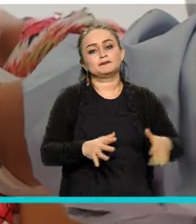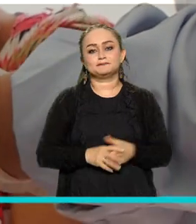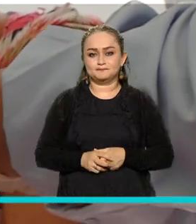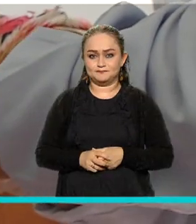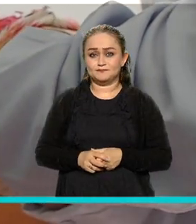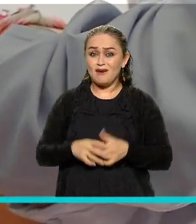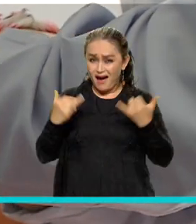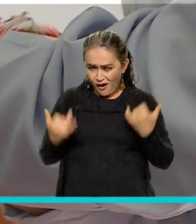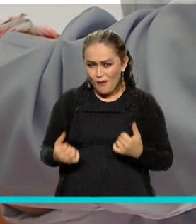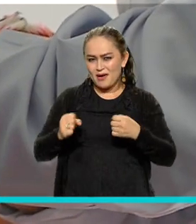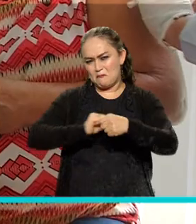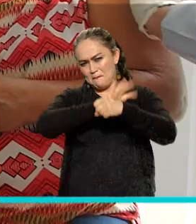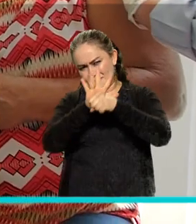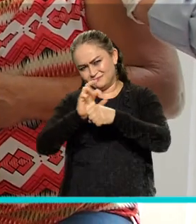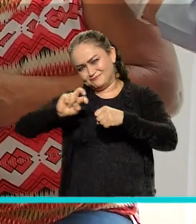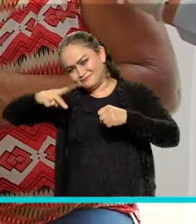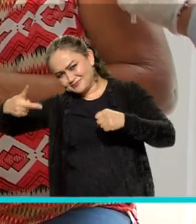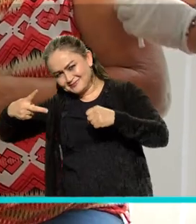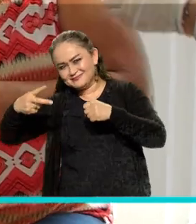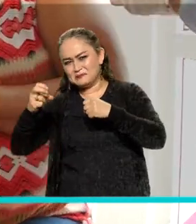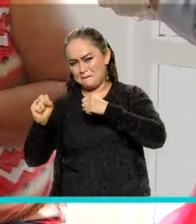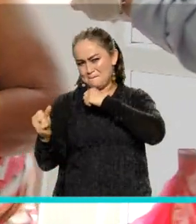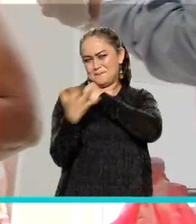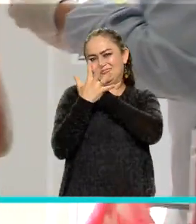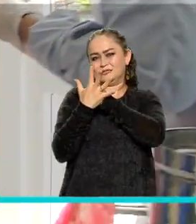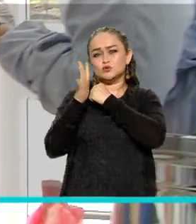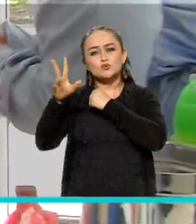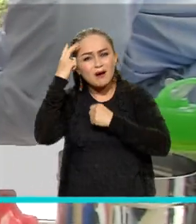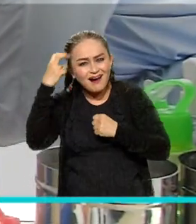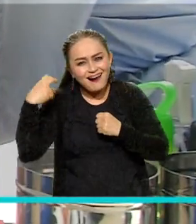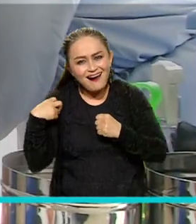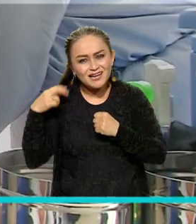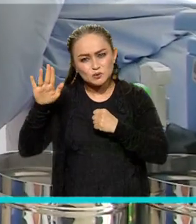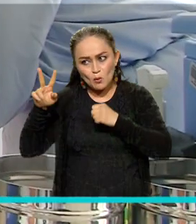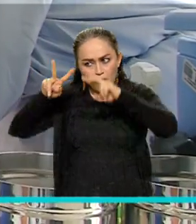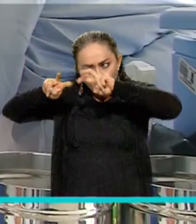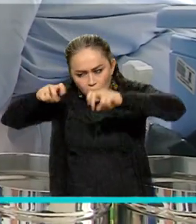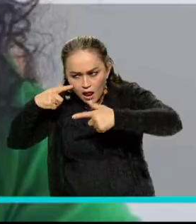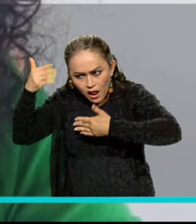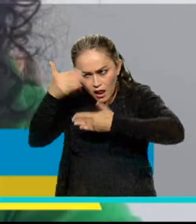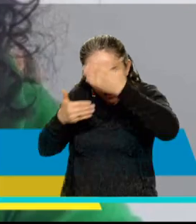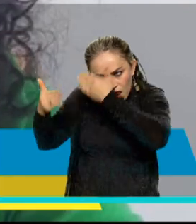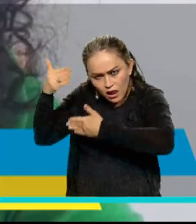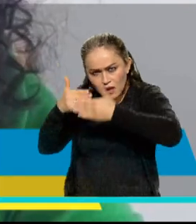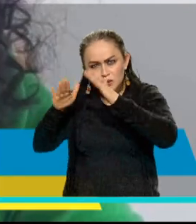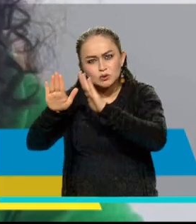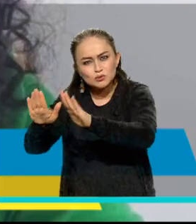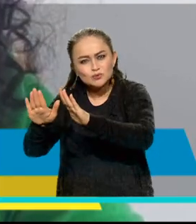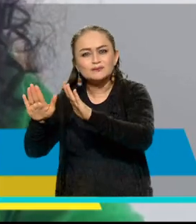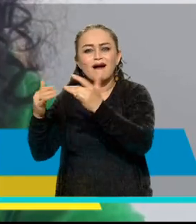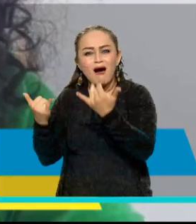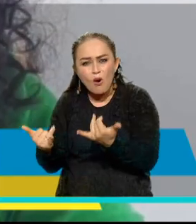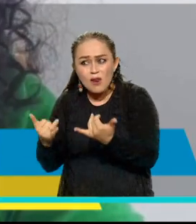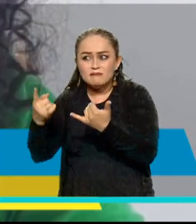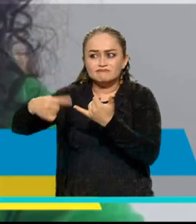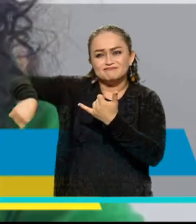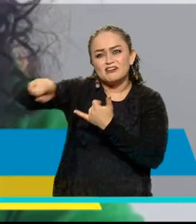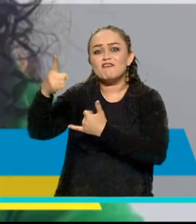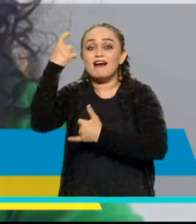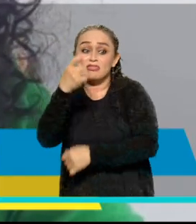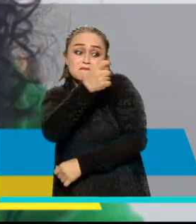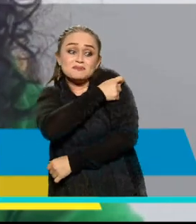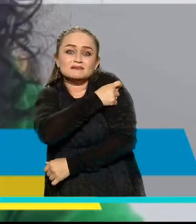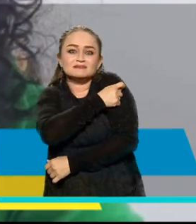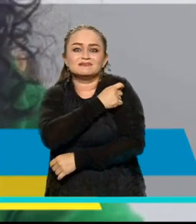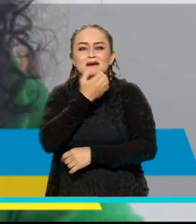Delta ha mostrado en diferentes estudios hechos, por ejemplo, en Inglaterra, que cuando se tiene